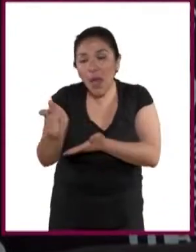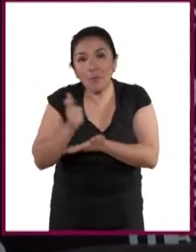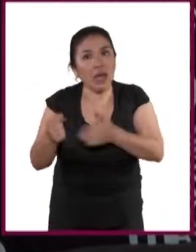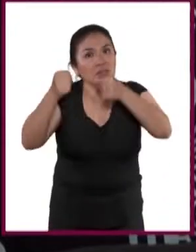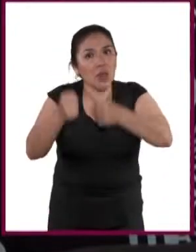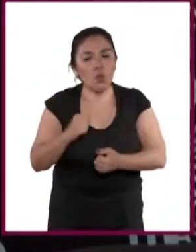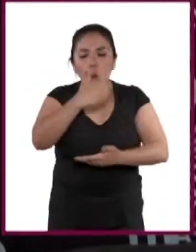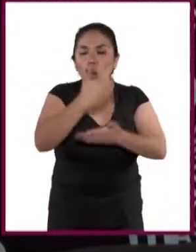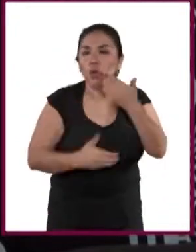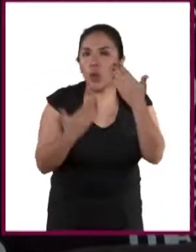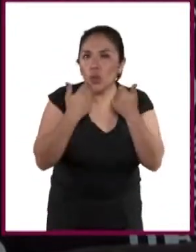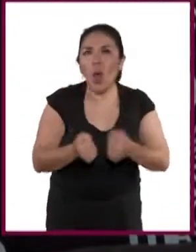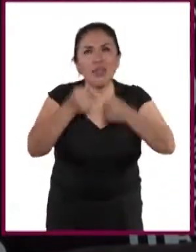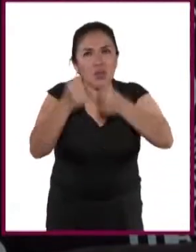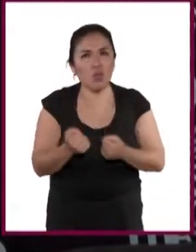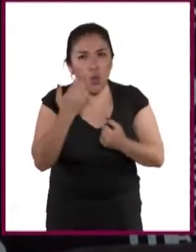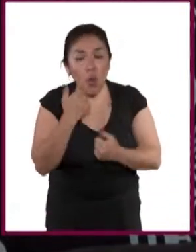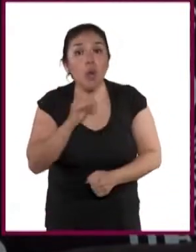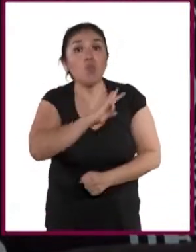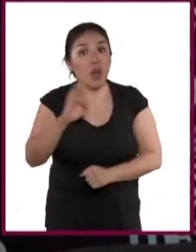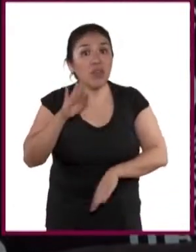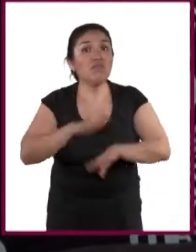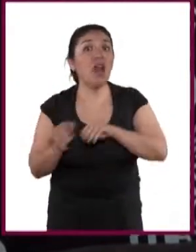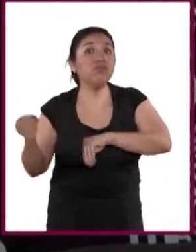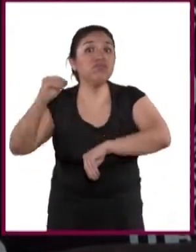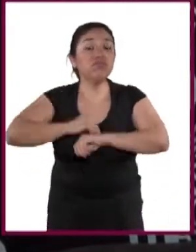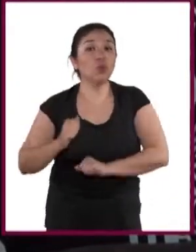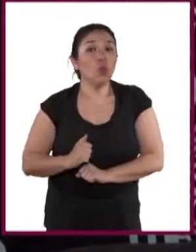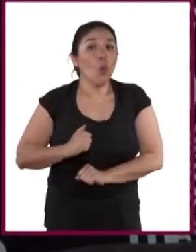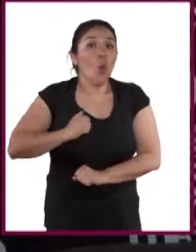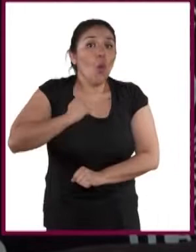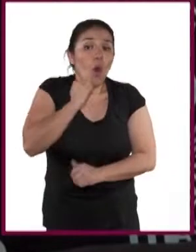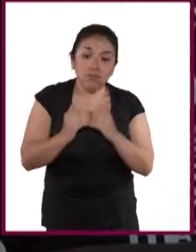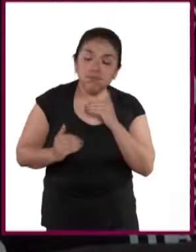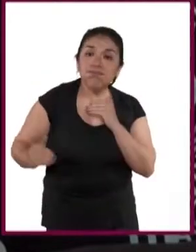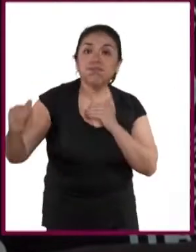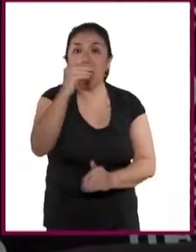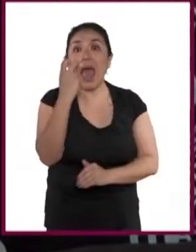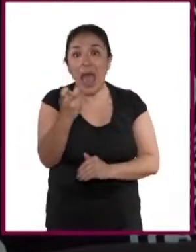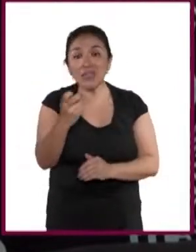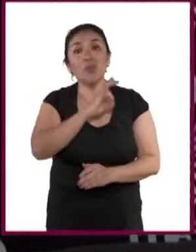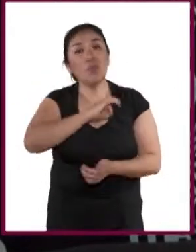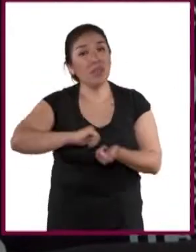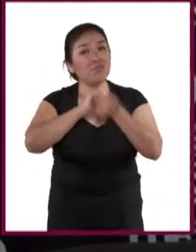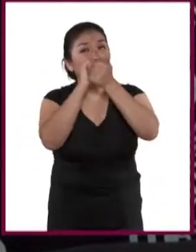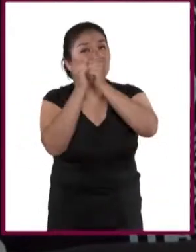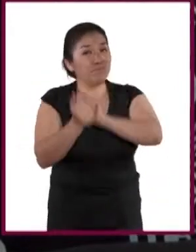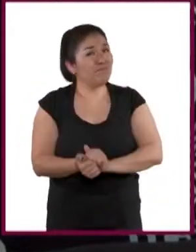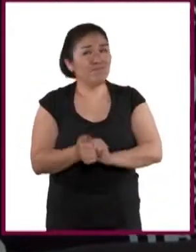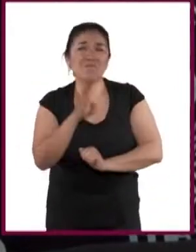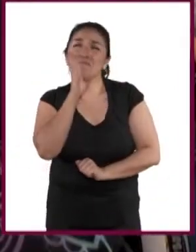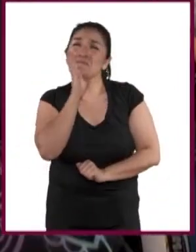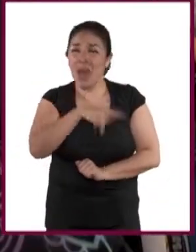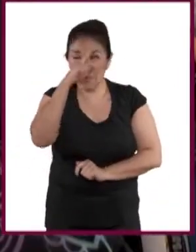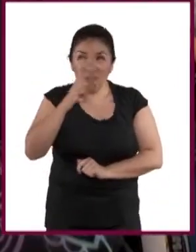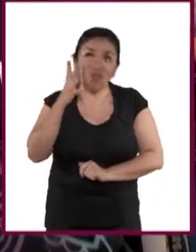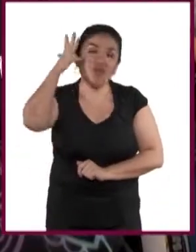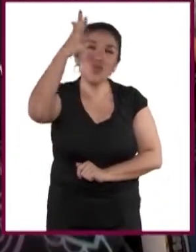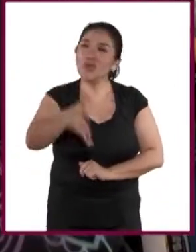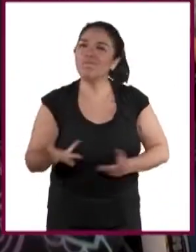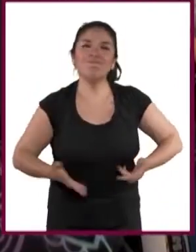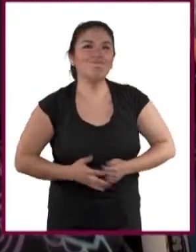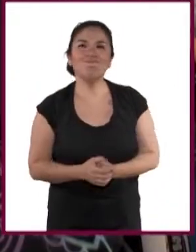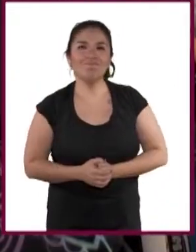prestaciones, ni contratos, ni seguro, podría ganar terreno en el mercado laboral, lo que tendría consecuencias nada